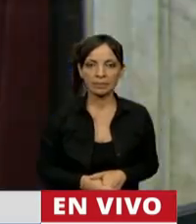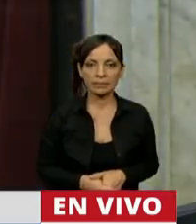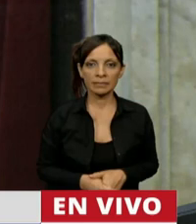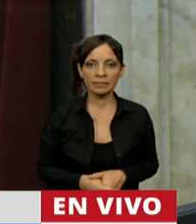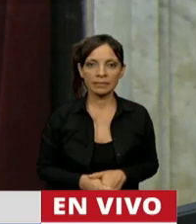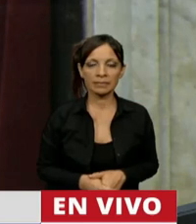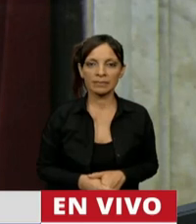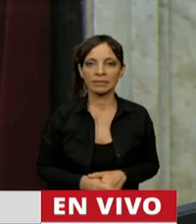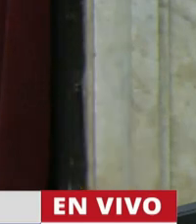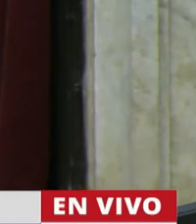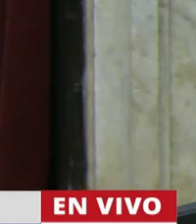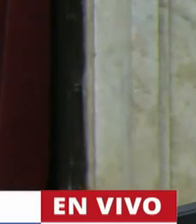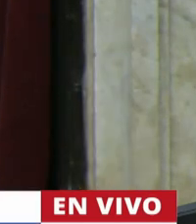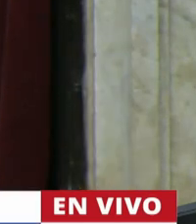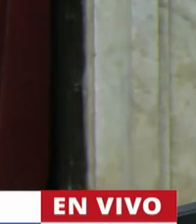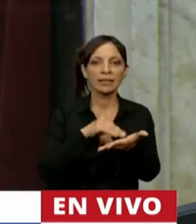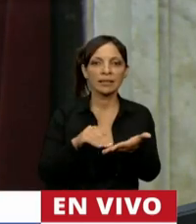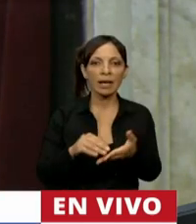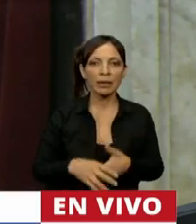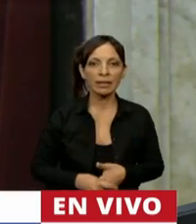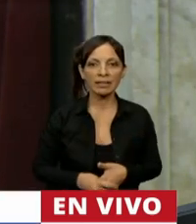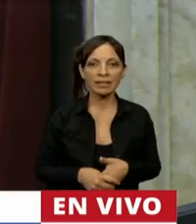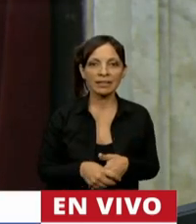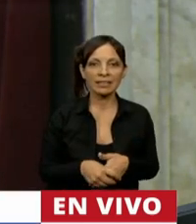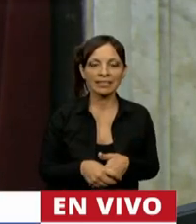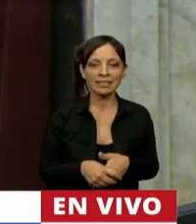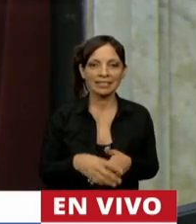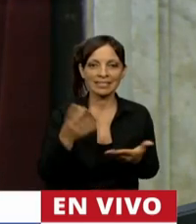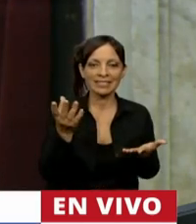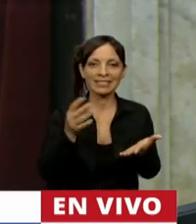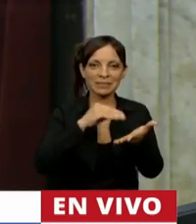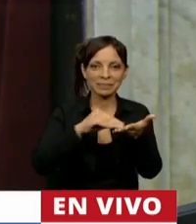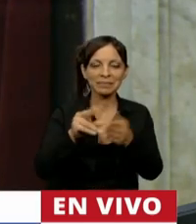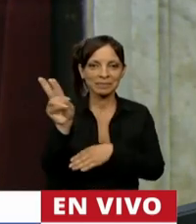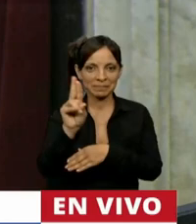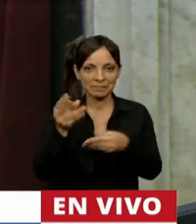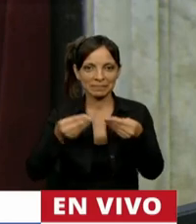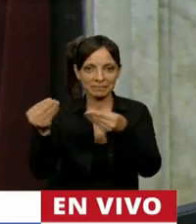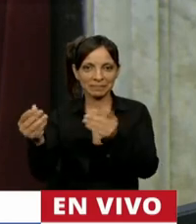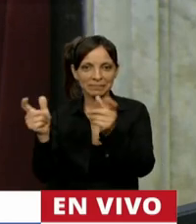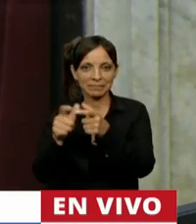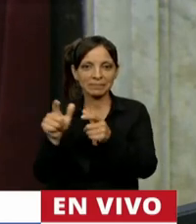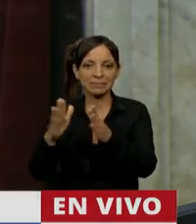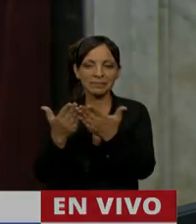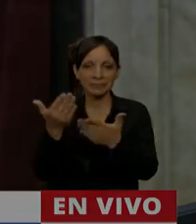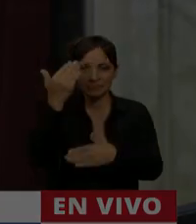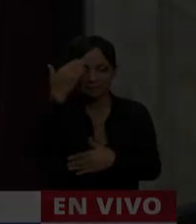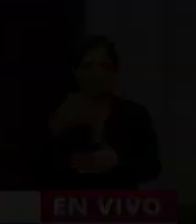Muchas gracias, Diputado de Marchi. La cuestión de privilegios se gira a la Comisión de Asuntos Constitucionales.